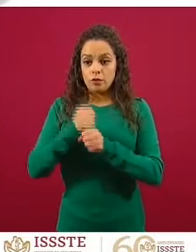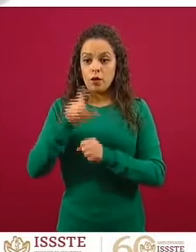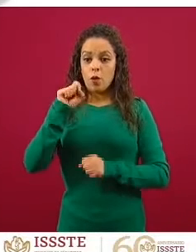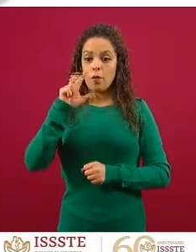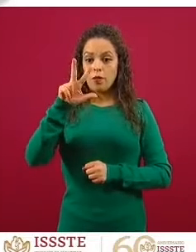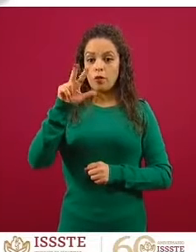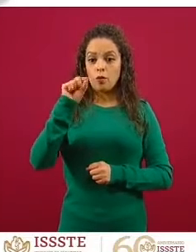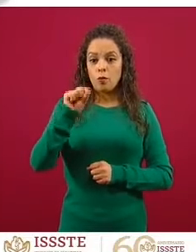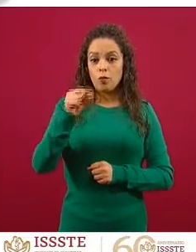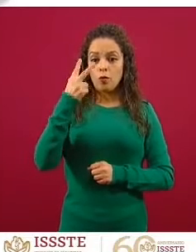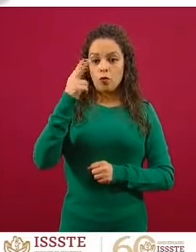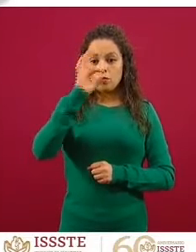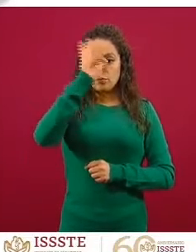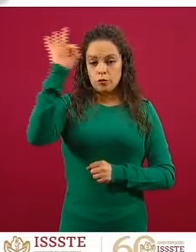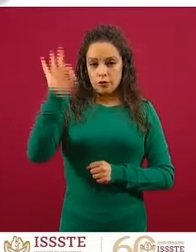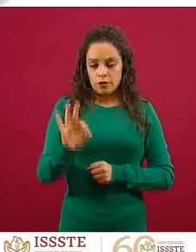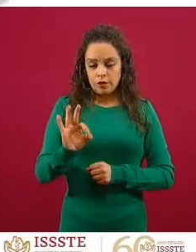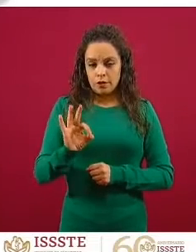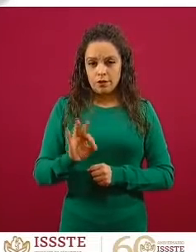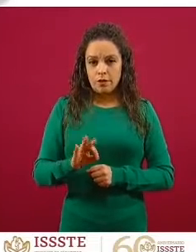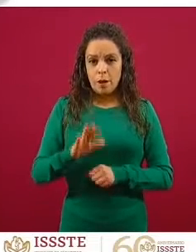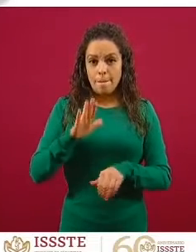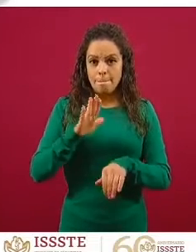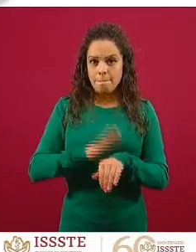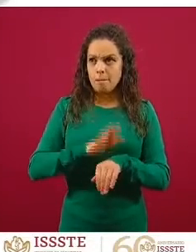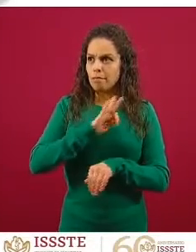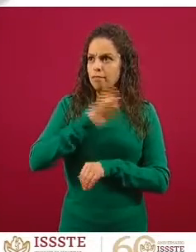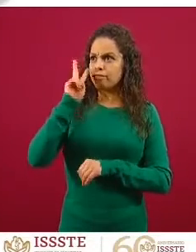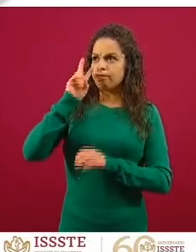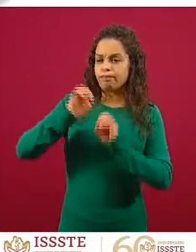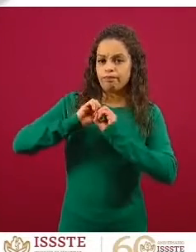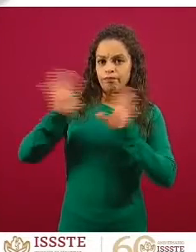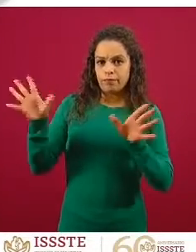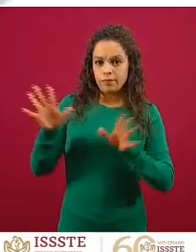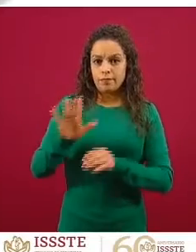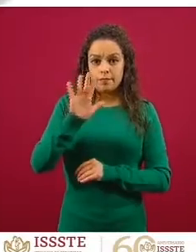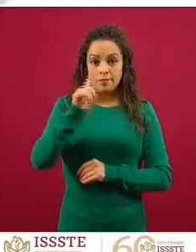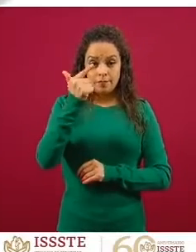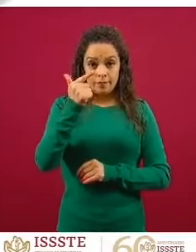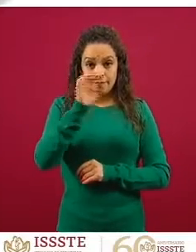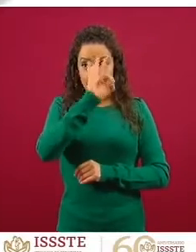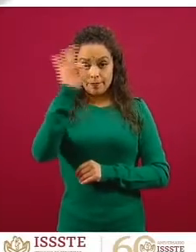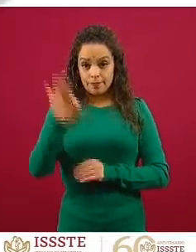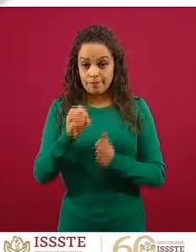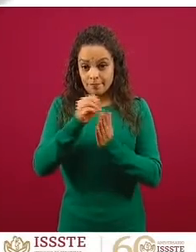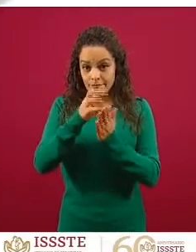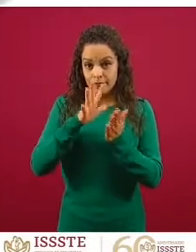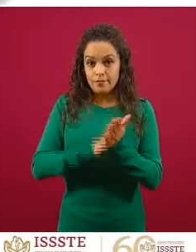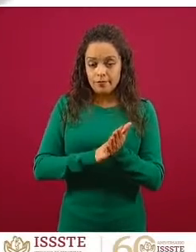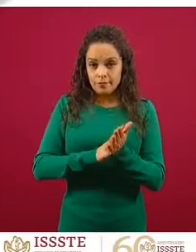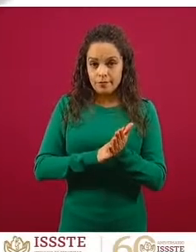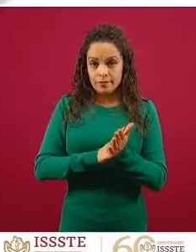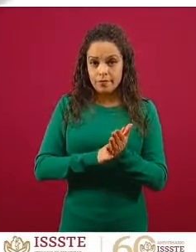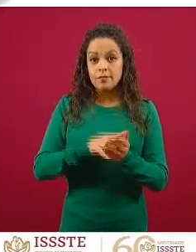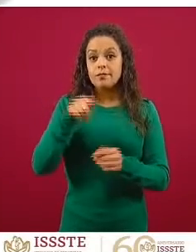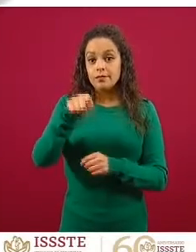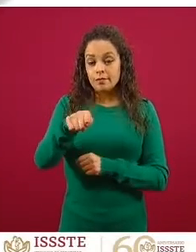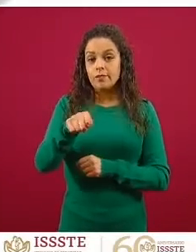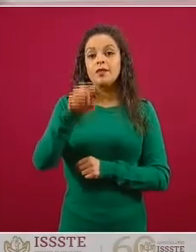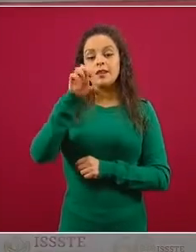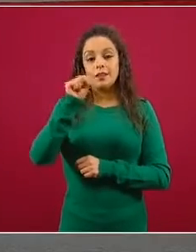Destaca que de los registrados, el 57% fueron afiliadas mujeres.